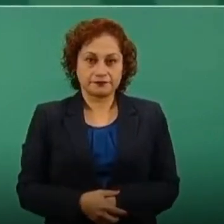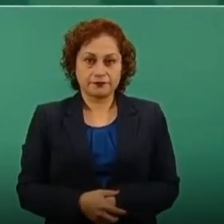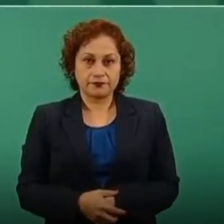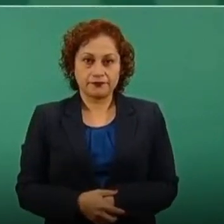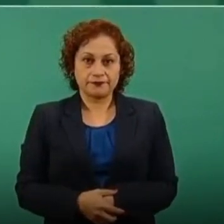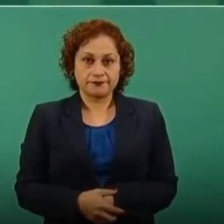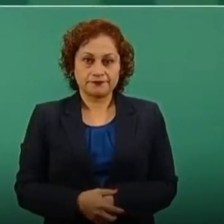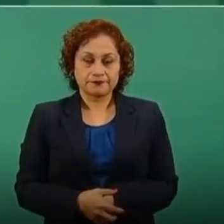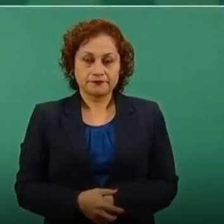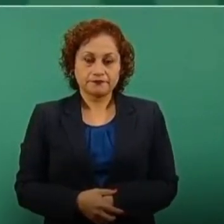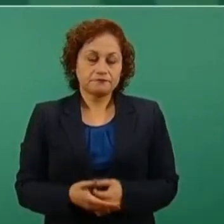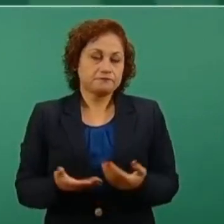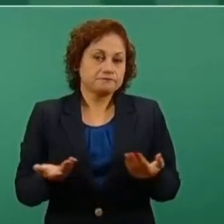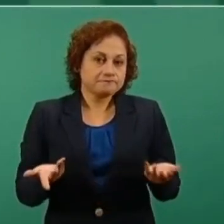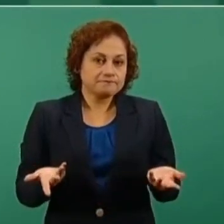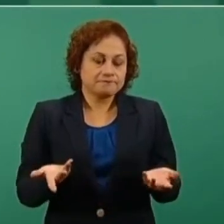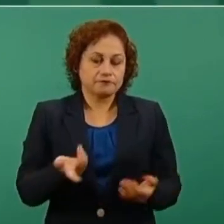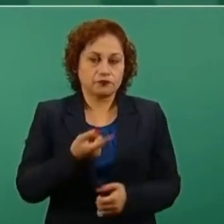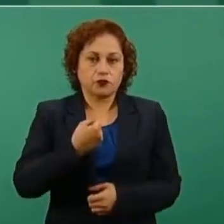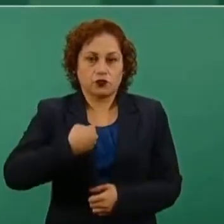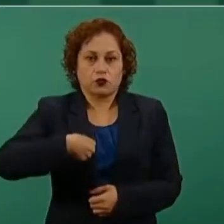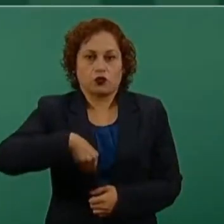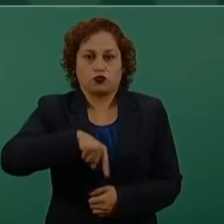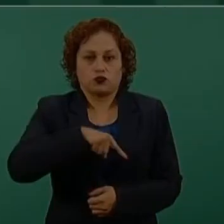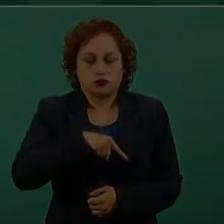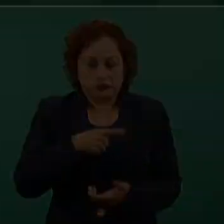teníamos que poner el muro al final.